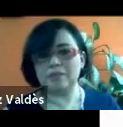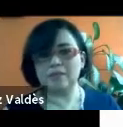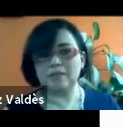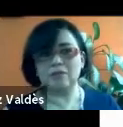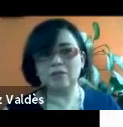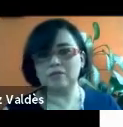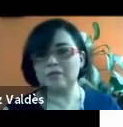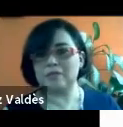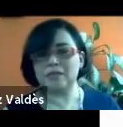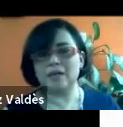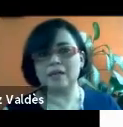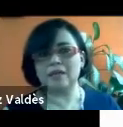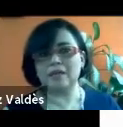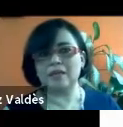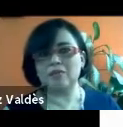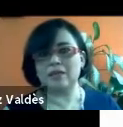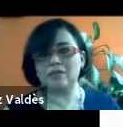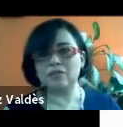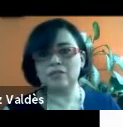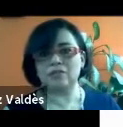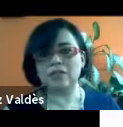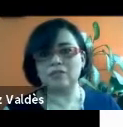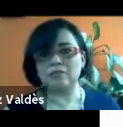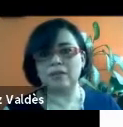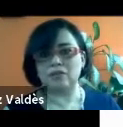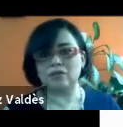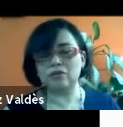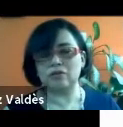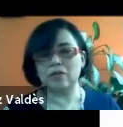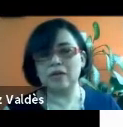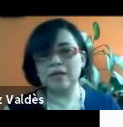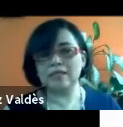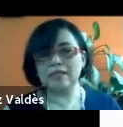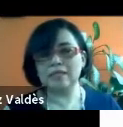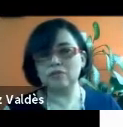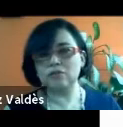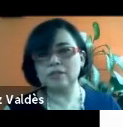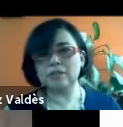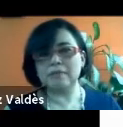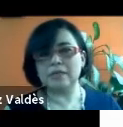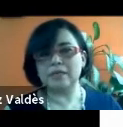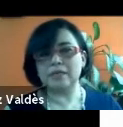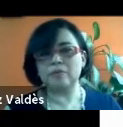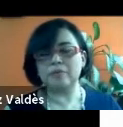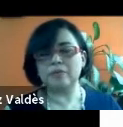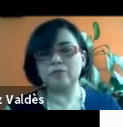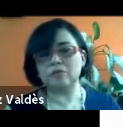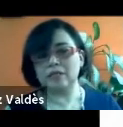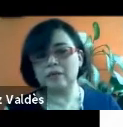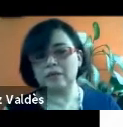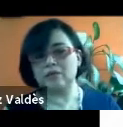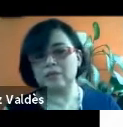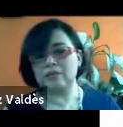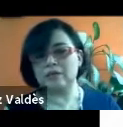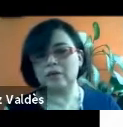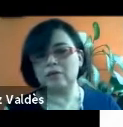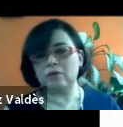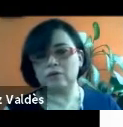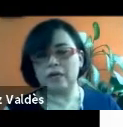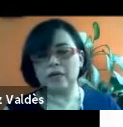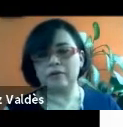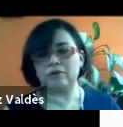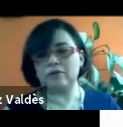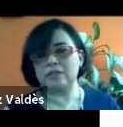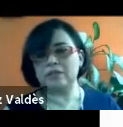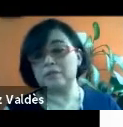más de 35 años de amistad y creo que son estos lazos valiosos. Estas fotos que están pasando, pues bueno, tienen que ver con este trabajo